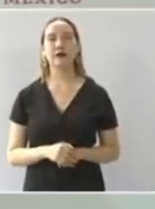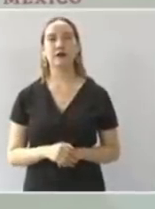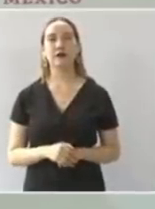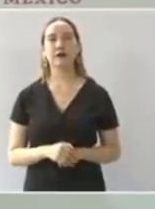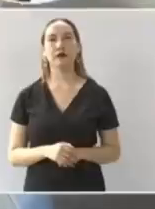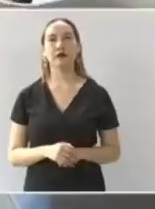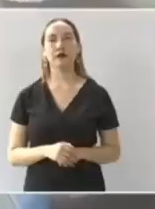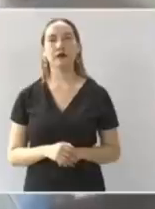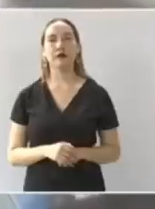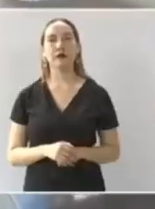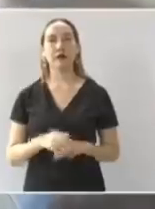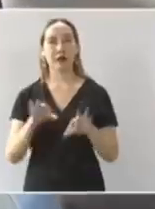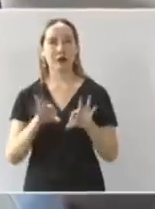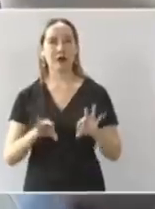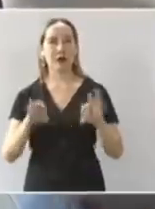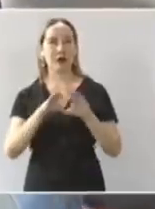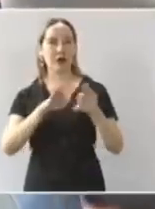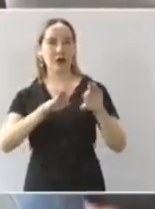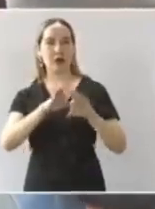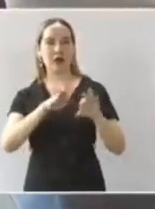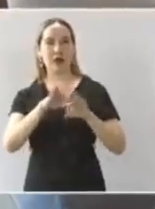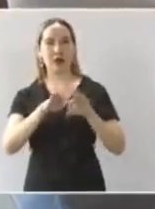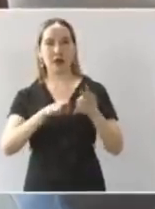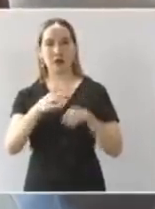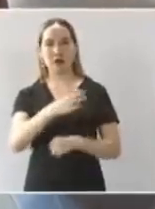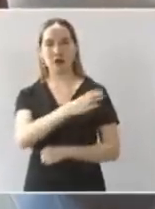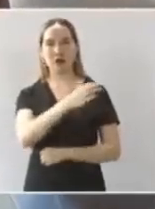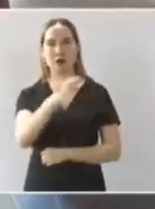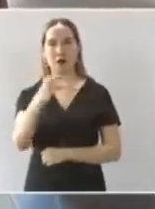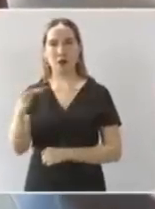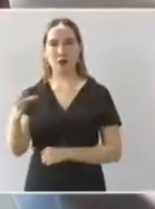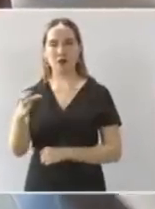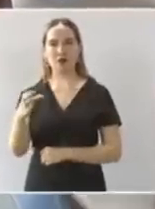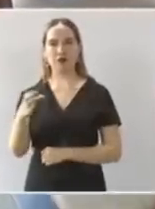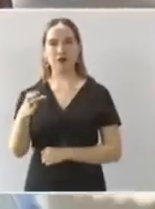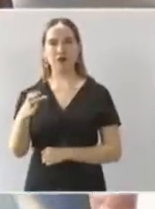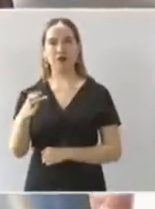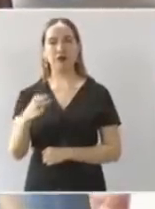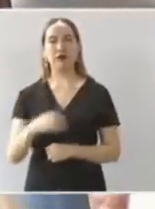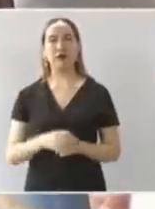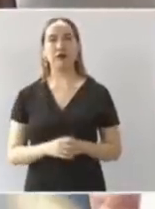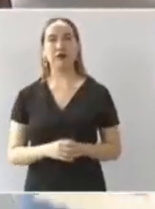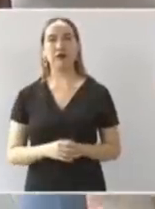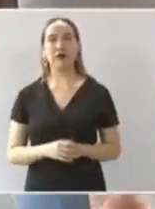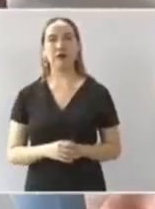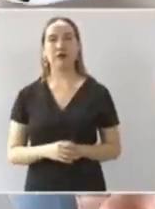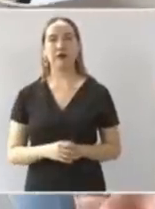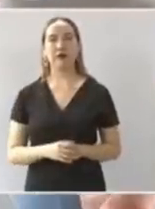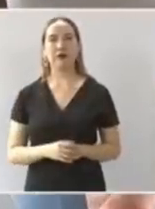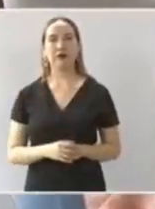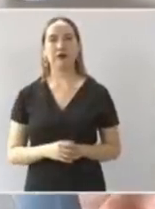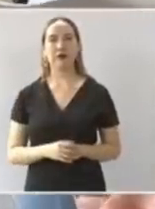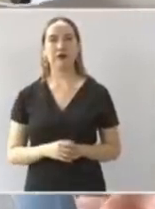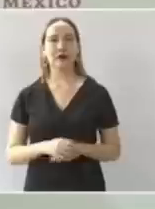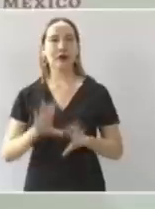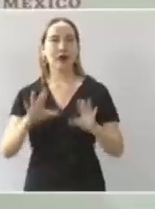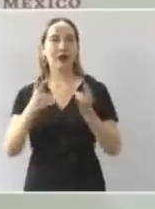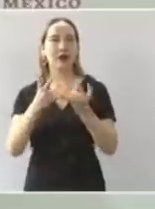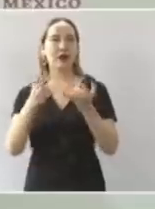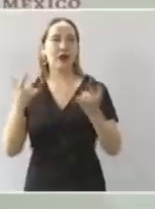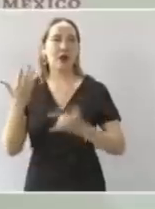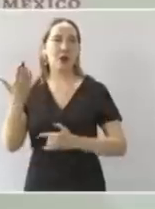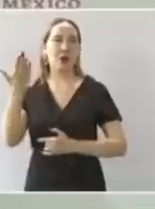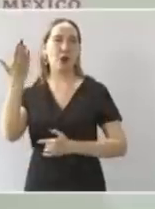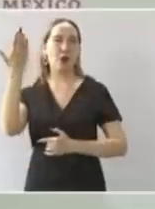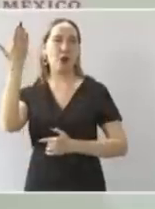milpa que ustedes tienen establecido que viene desde los antepasados y que lo